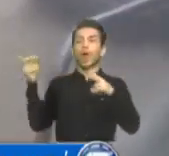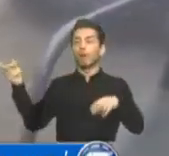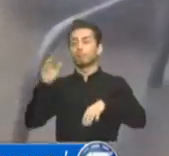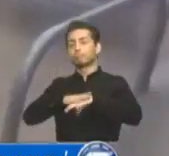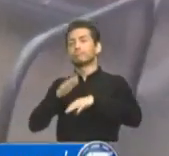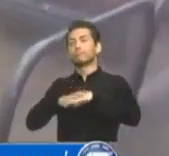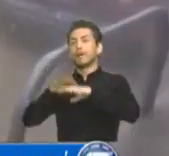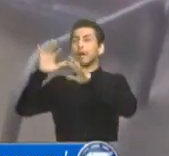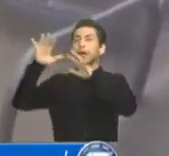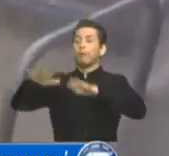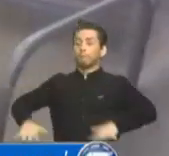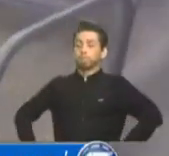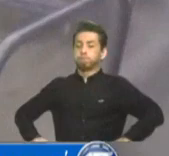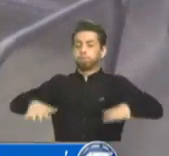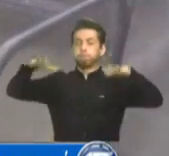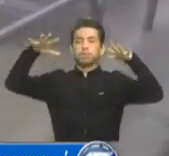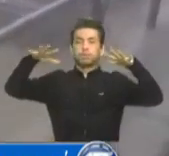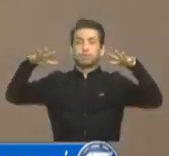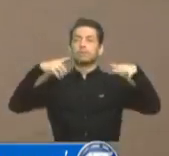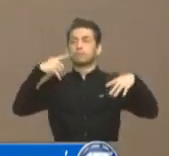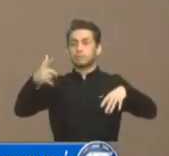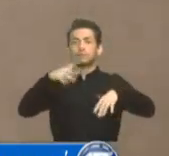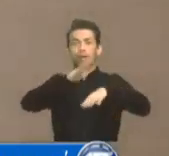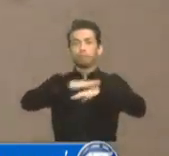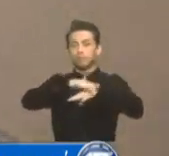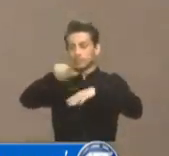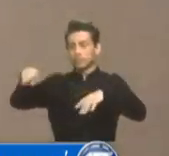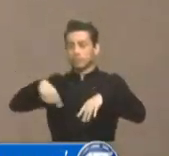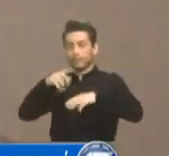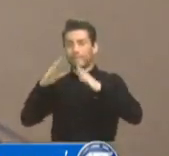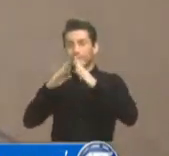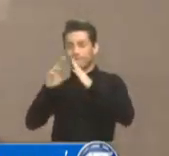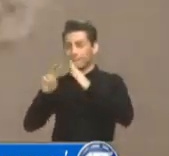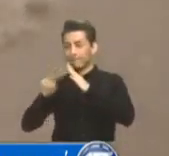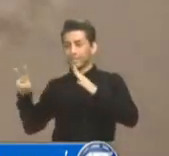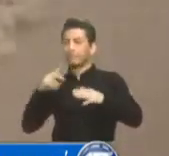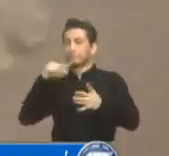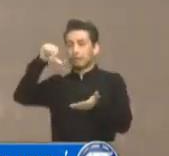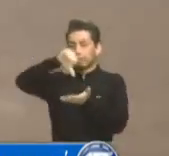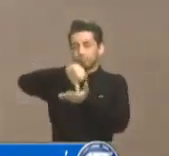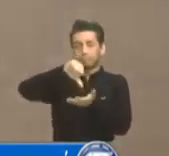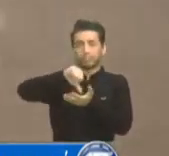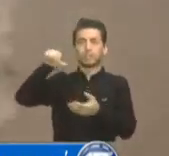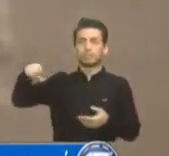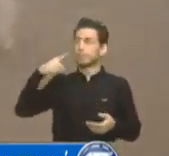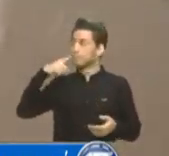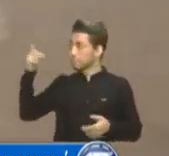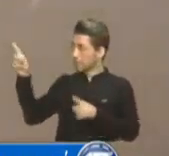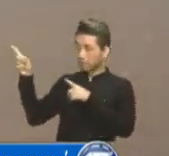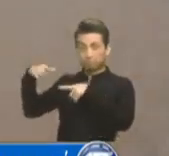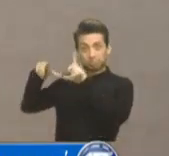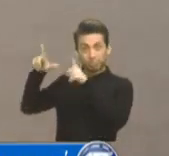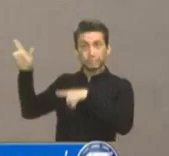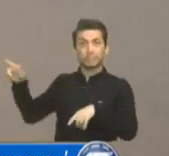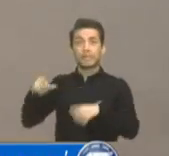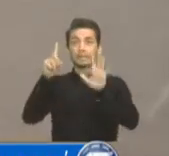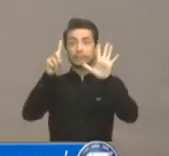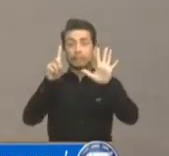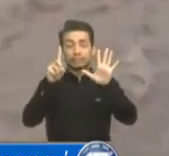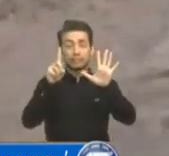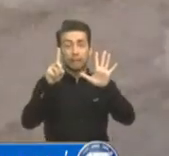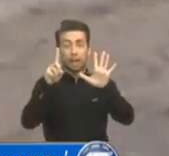Según el reporte de varios vecinos, la zona más afectada fueron la cabecera en donde se observa la sexta y la séptima avenida completamente